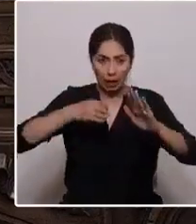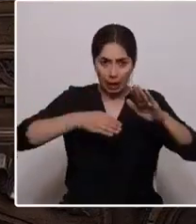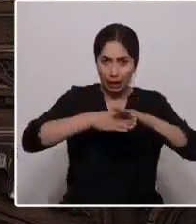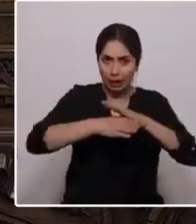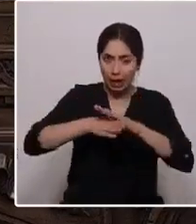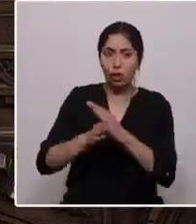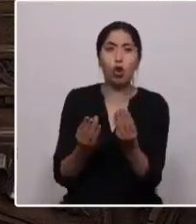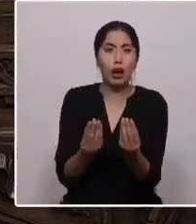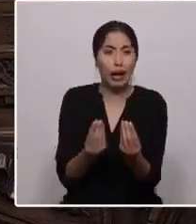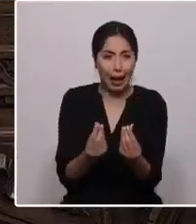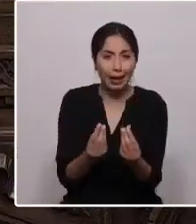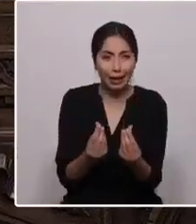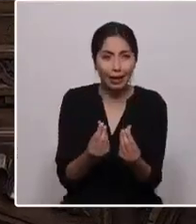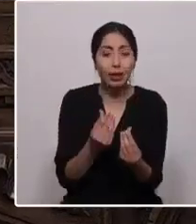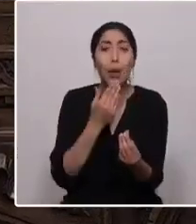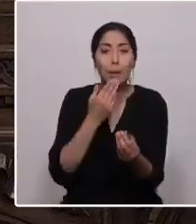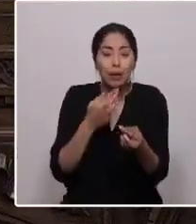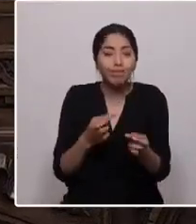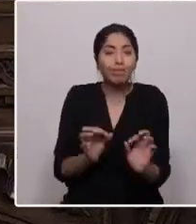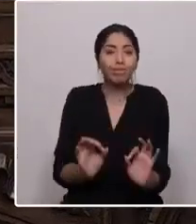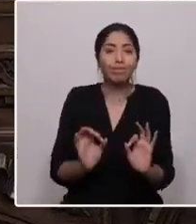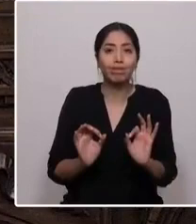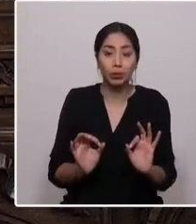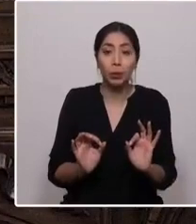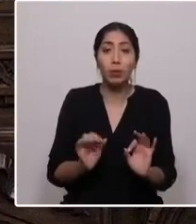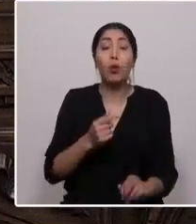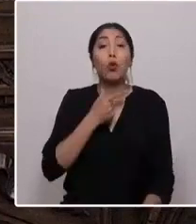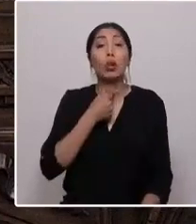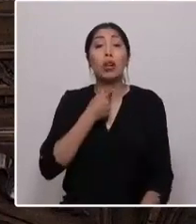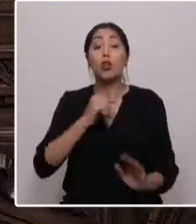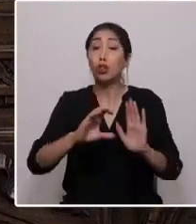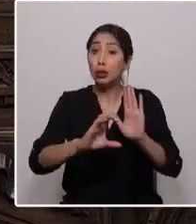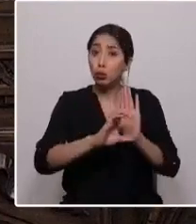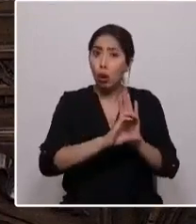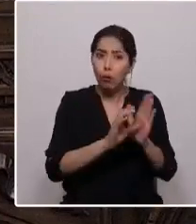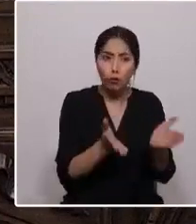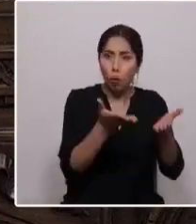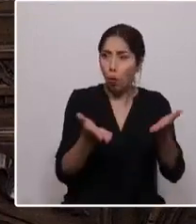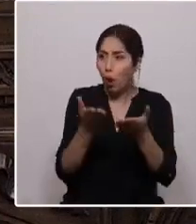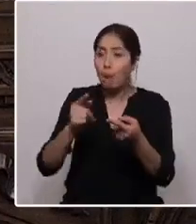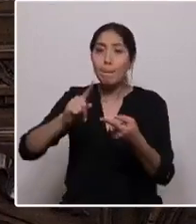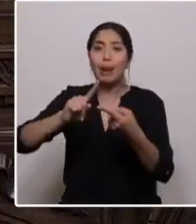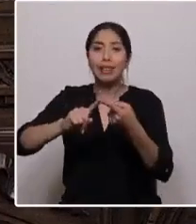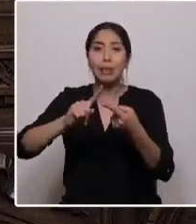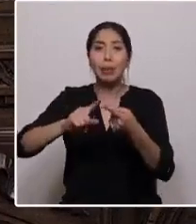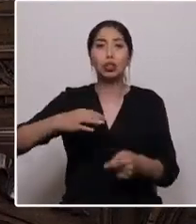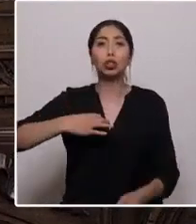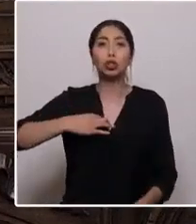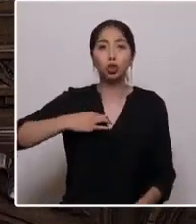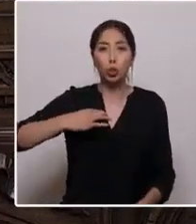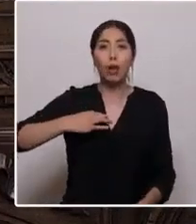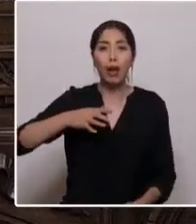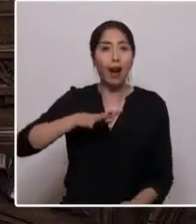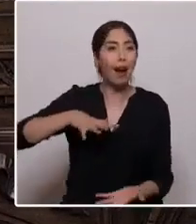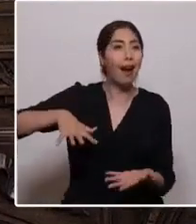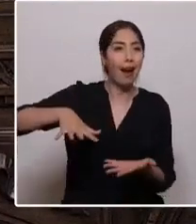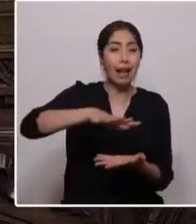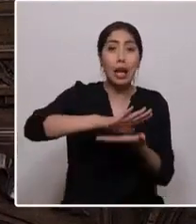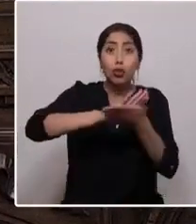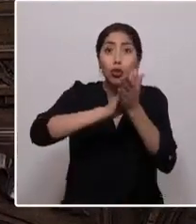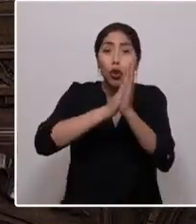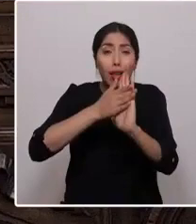calidad y también oportuno. Quiero una Constitución que fomente la participación ciudadana, donde todas las decisiones que nos